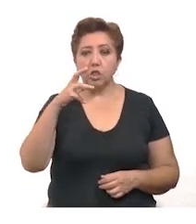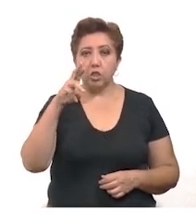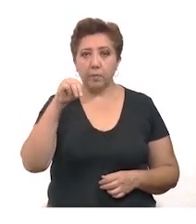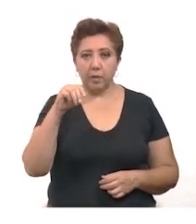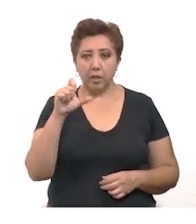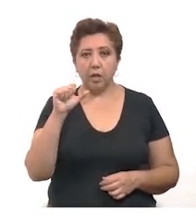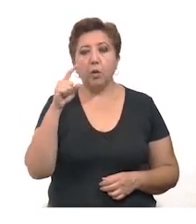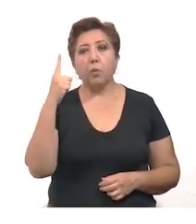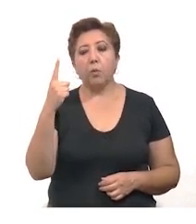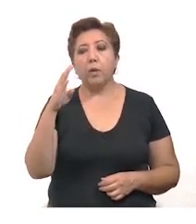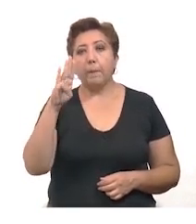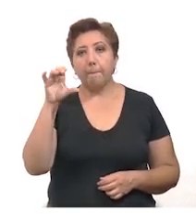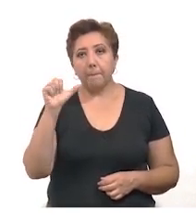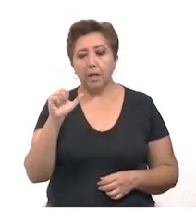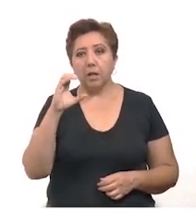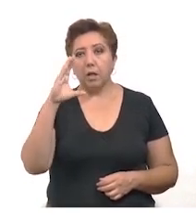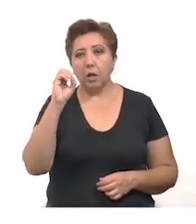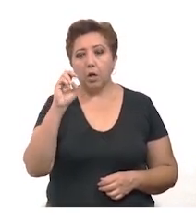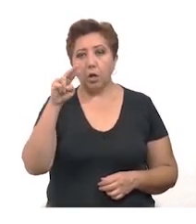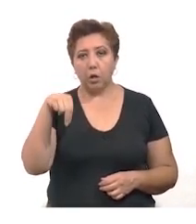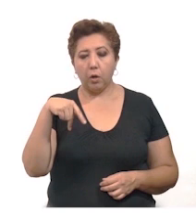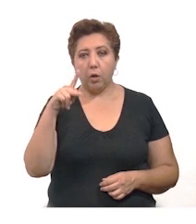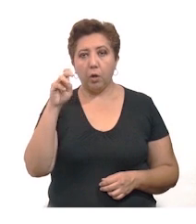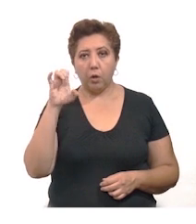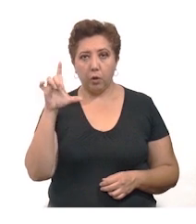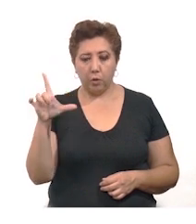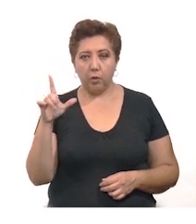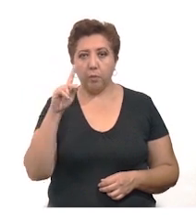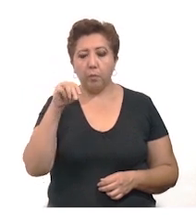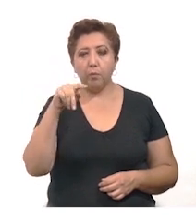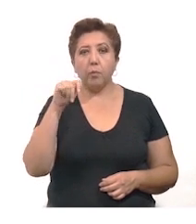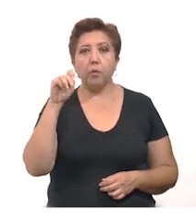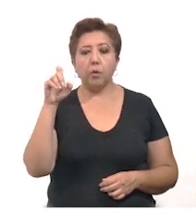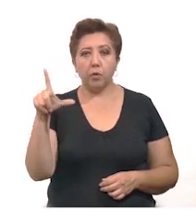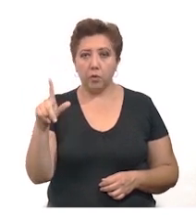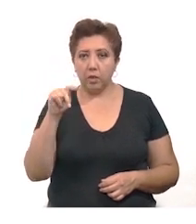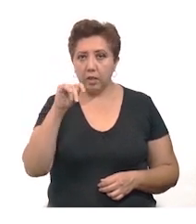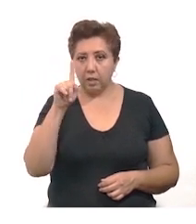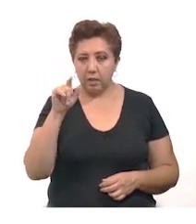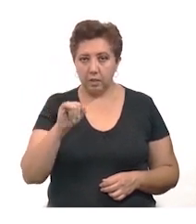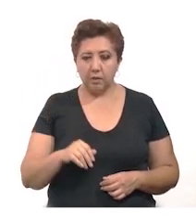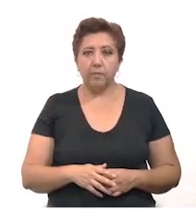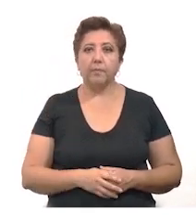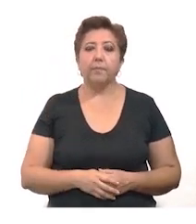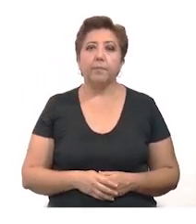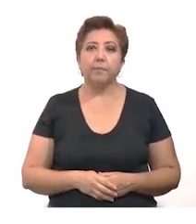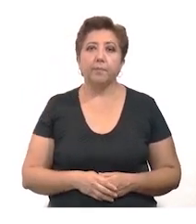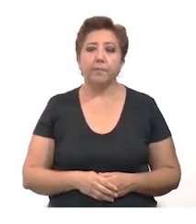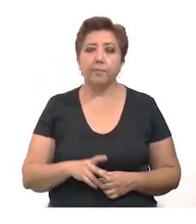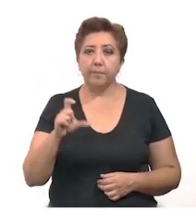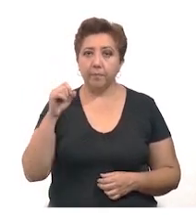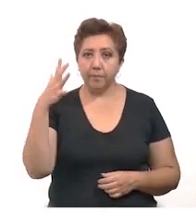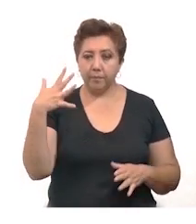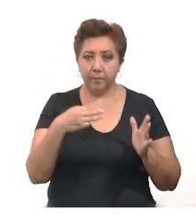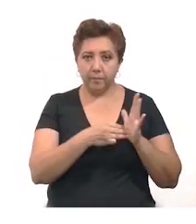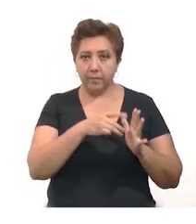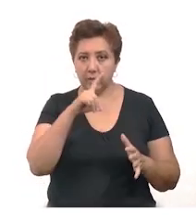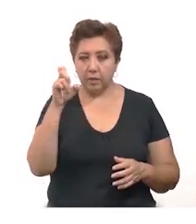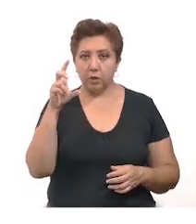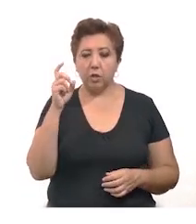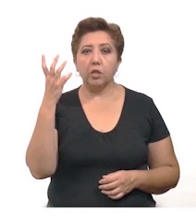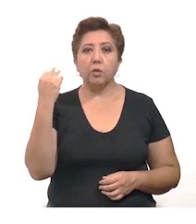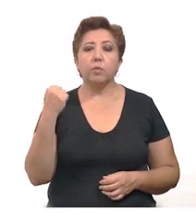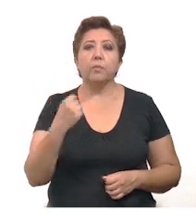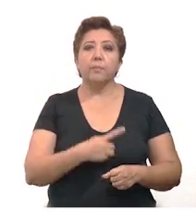2 en Chichimilá y 1 en Baca, Chemash, Concal, Ishil, Isamal, Motul, Opichén y Tetís. De los 25